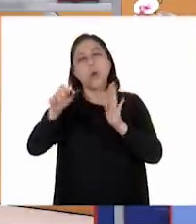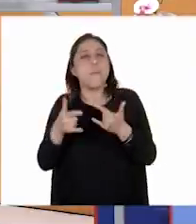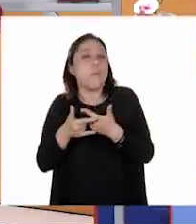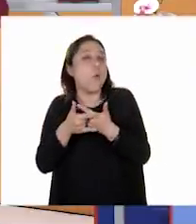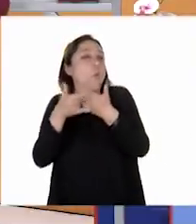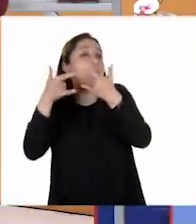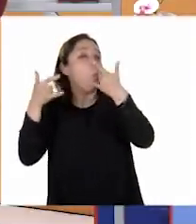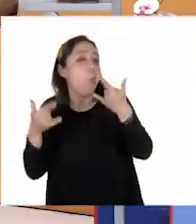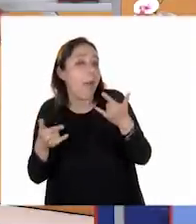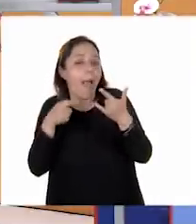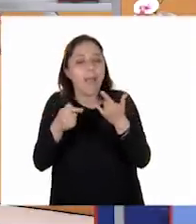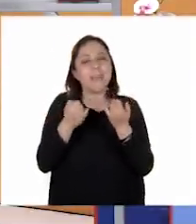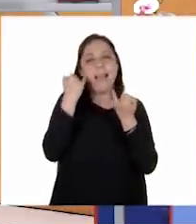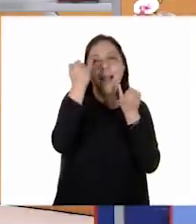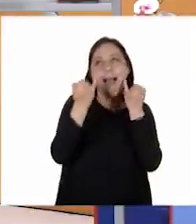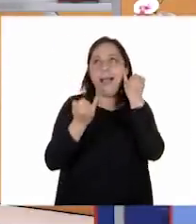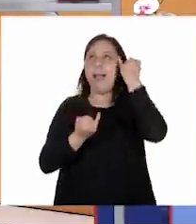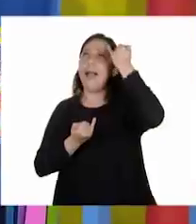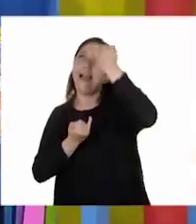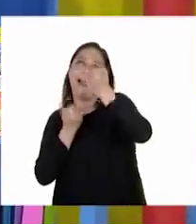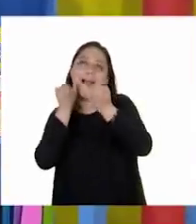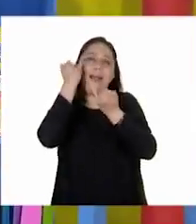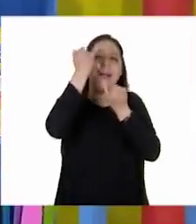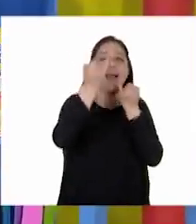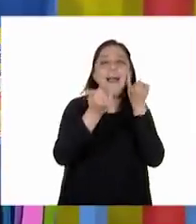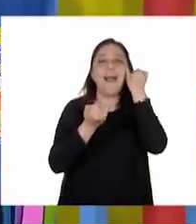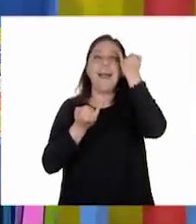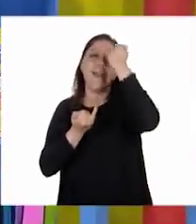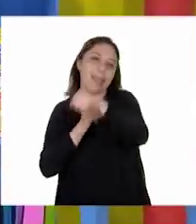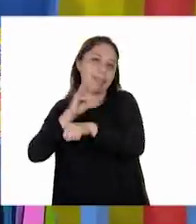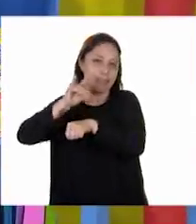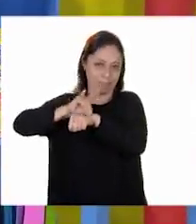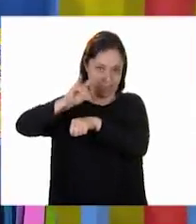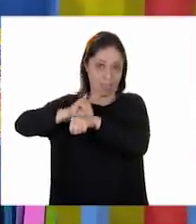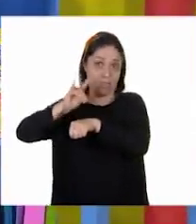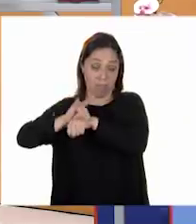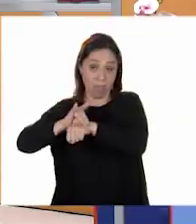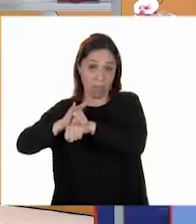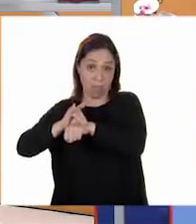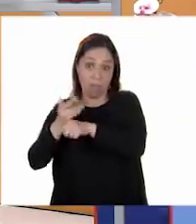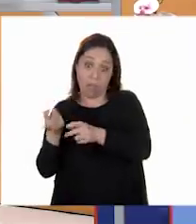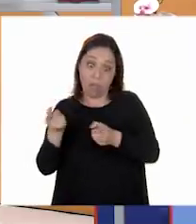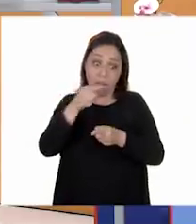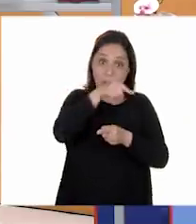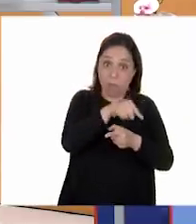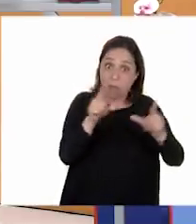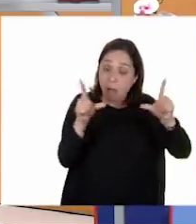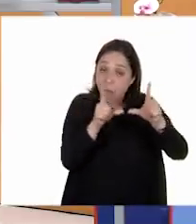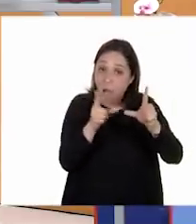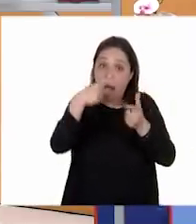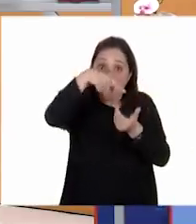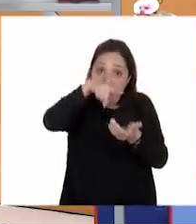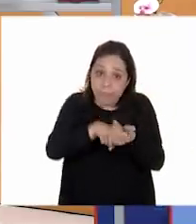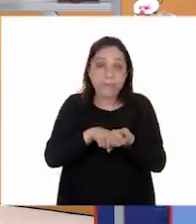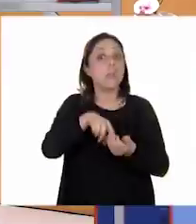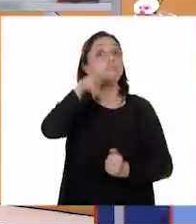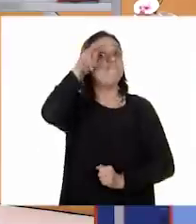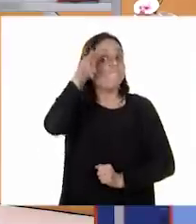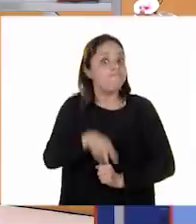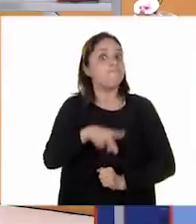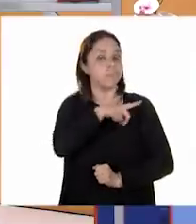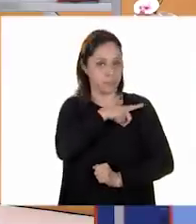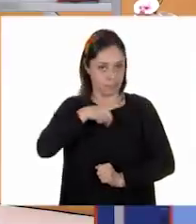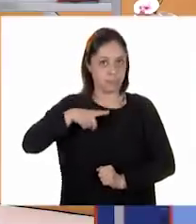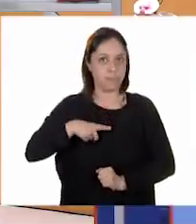cuento hay fantasía. Ficción. Y en este caso no, es información verdadera. Claro. Entonces,